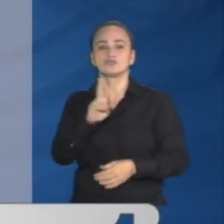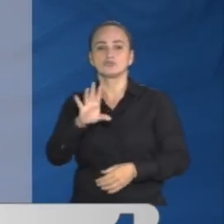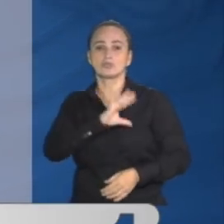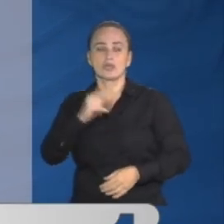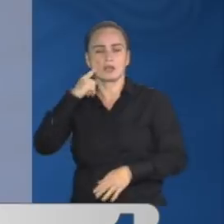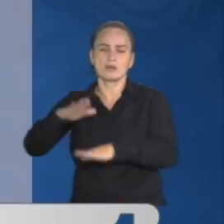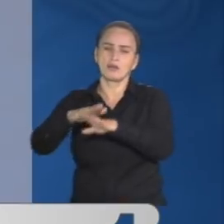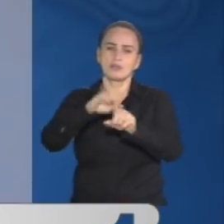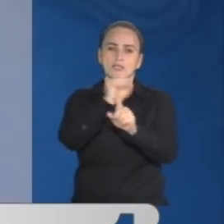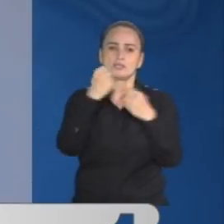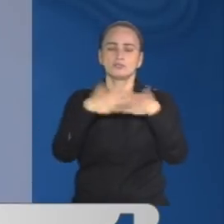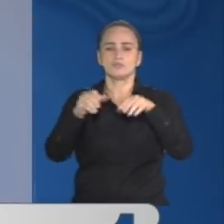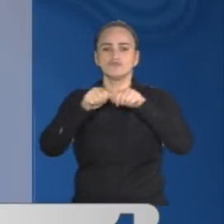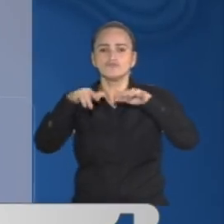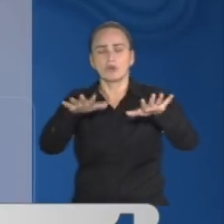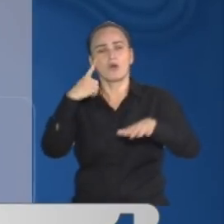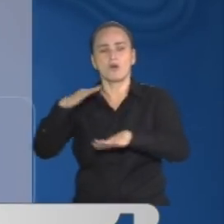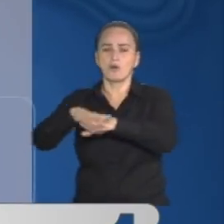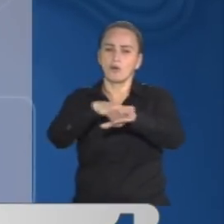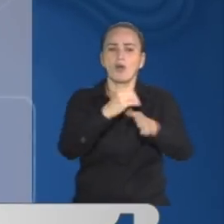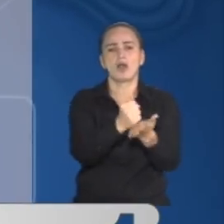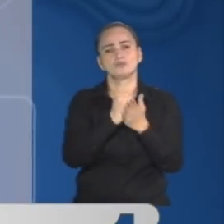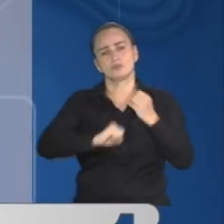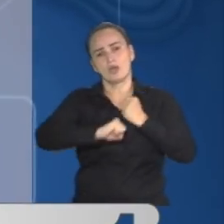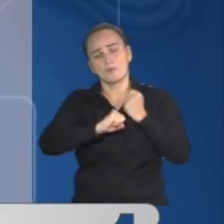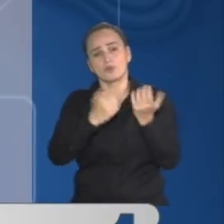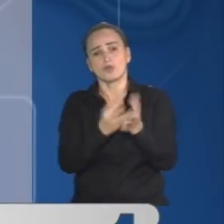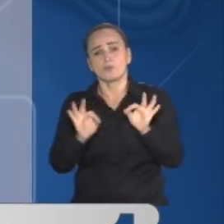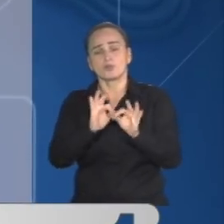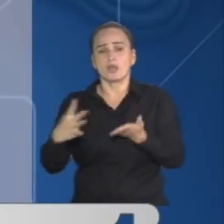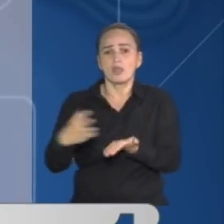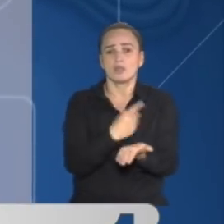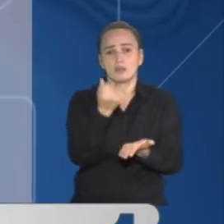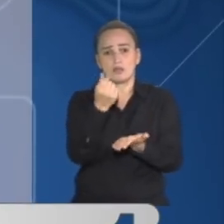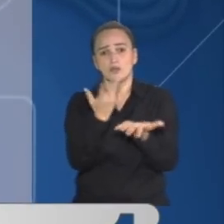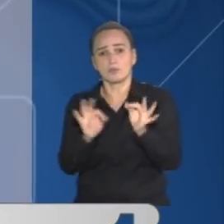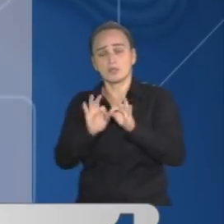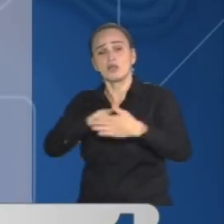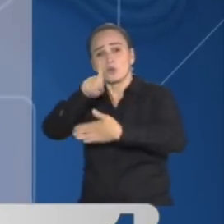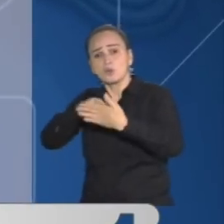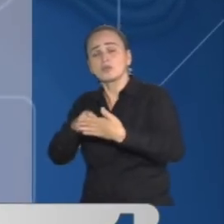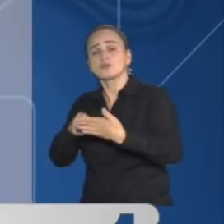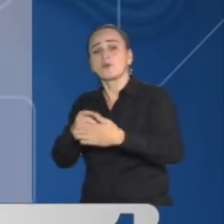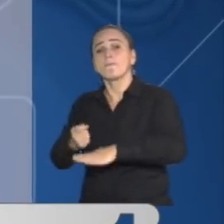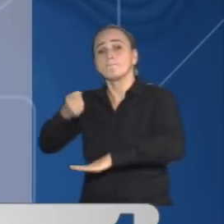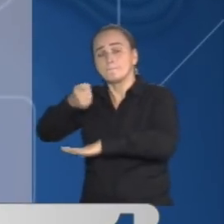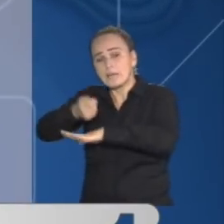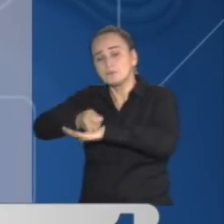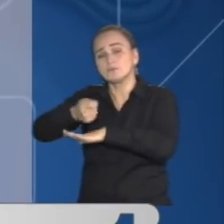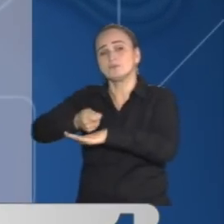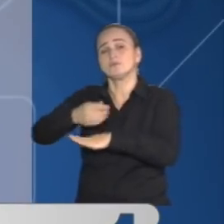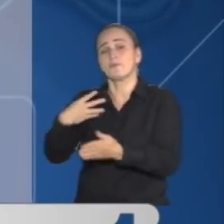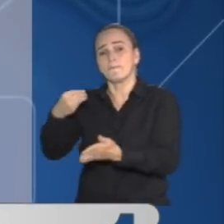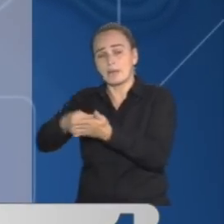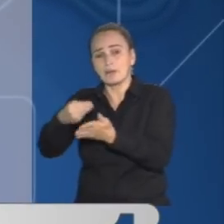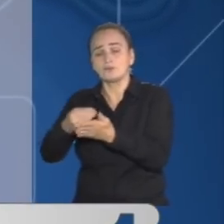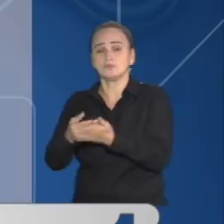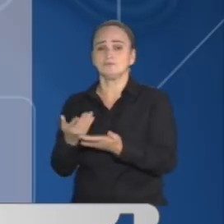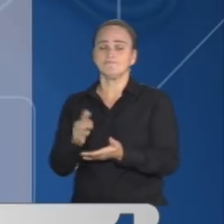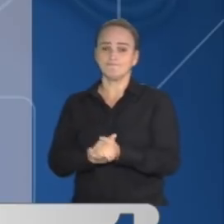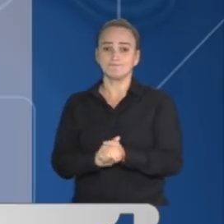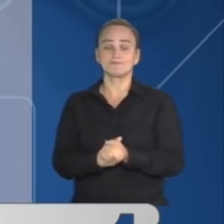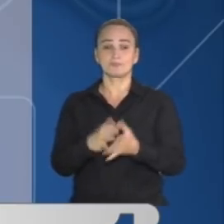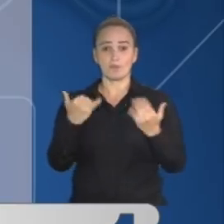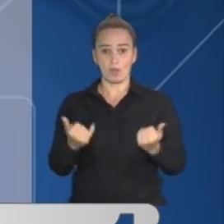ayuda económica para contratar asesoría legal y enfrentar la audiencia de imputación de cargos que se realizará el próximo 24 de enero.